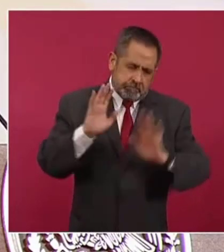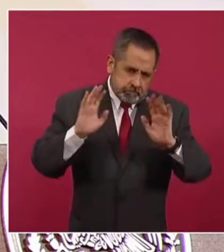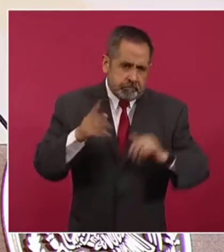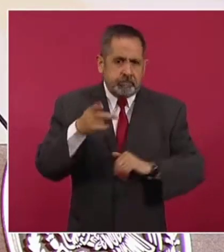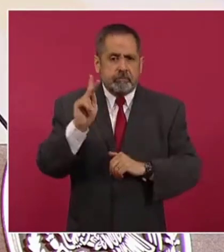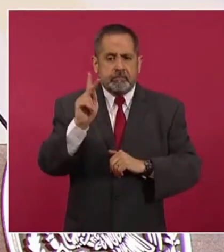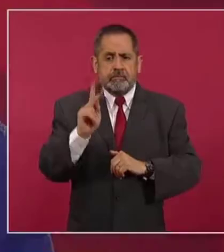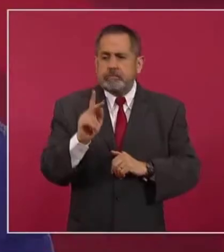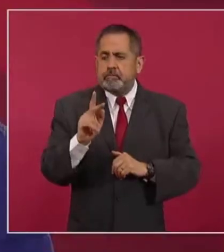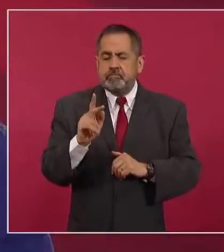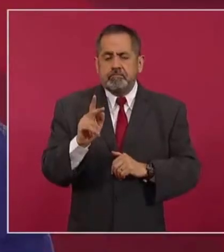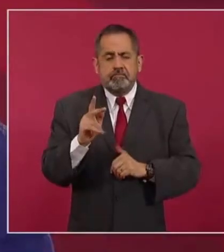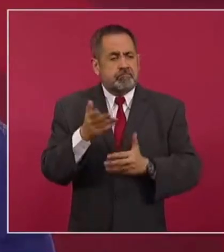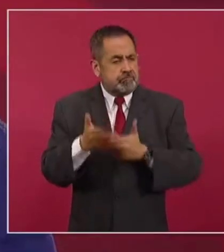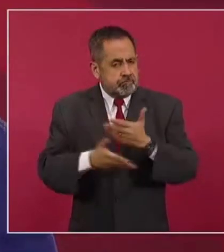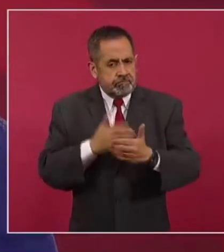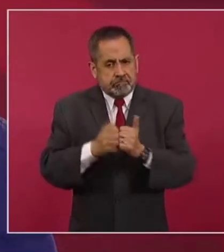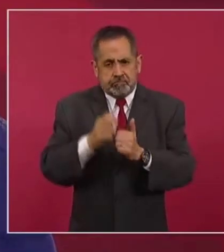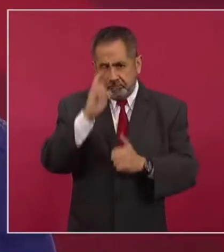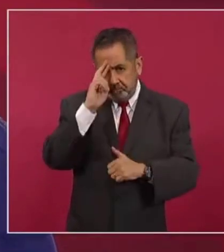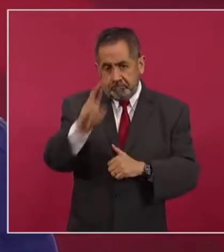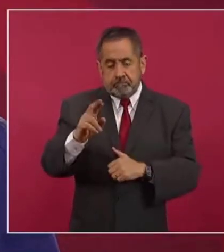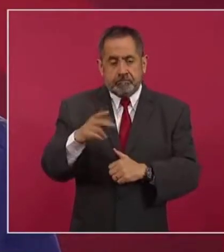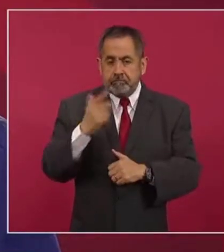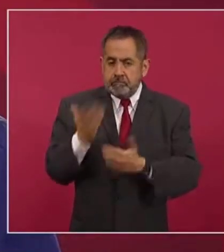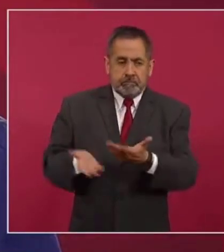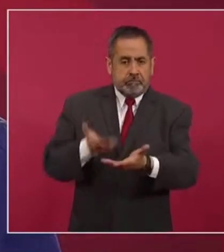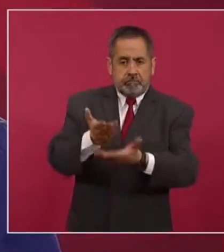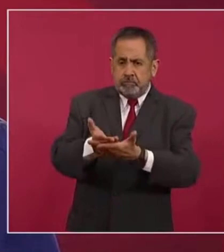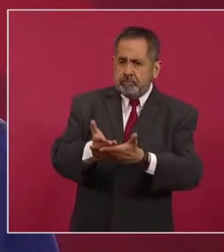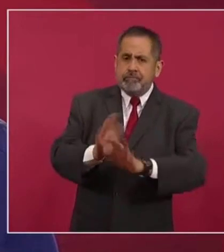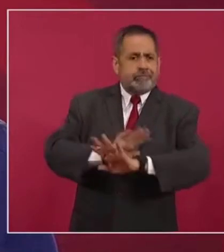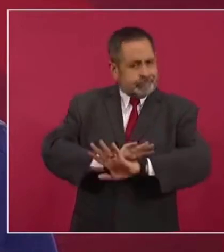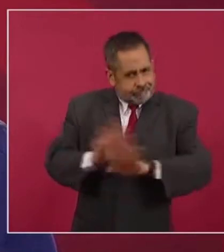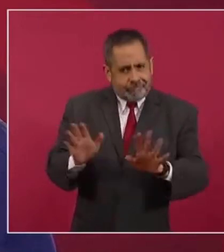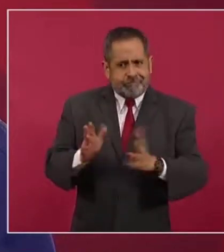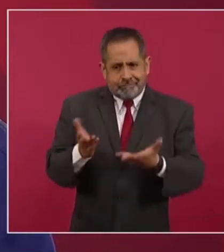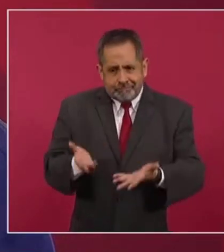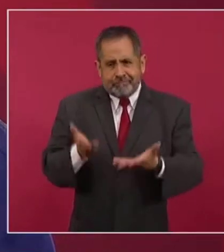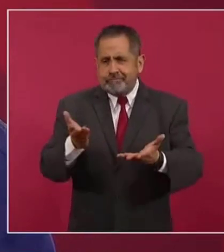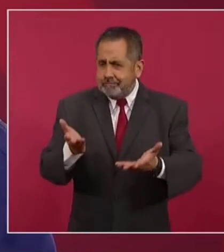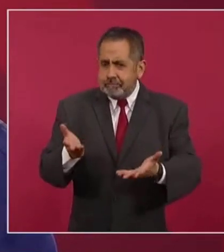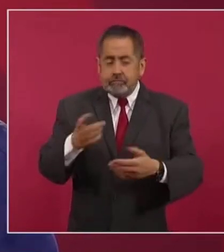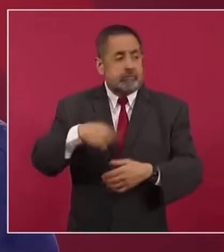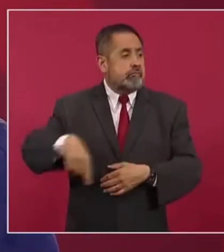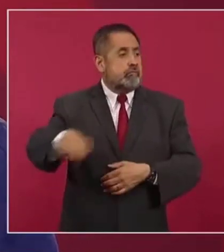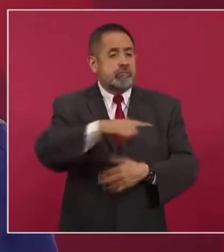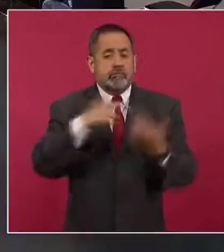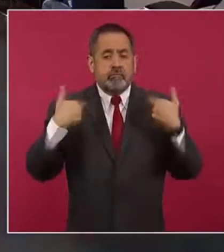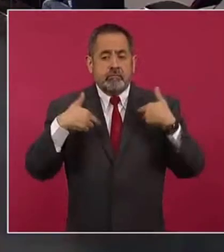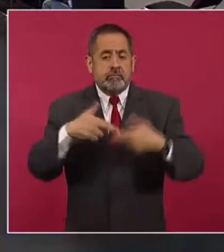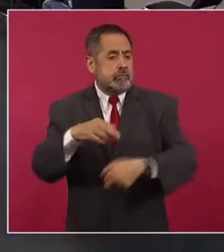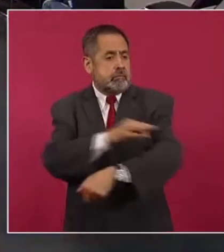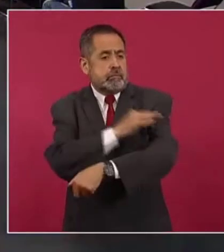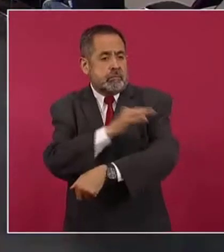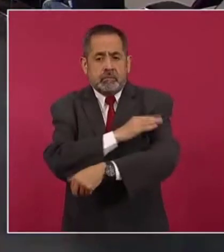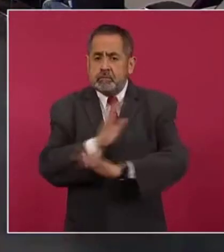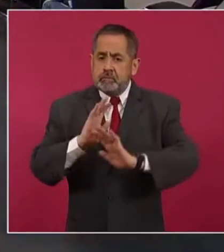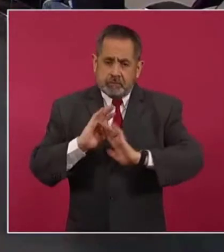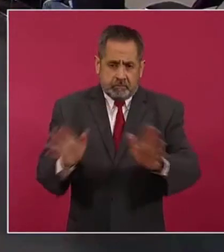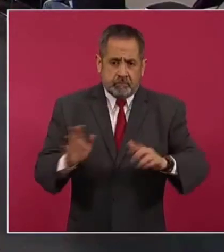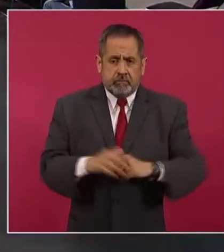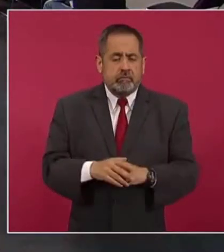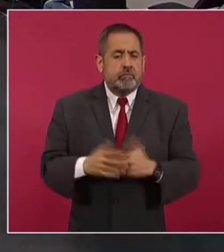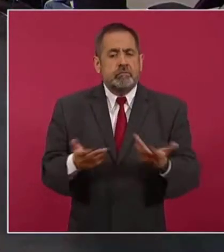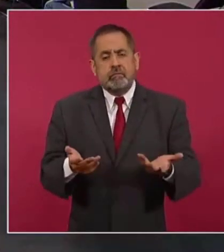de manera muy respetuosa. La propuesta es de que ya, ya los machos ya están vacunados. Se les está apoyando.